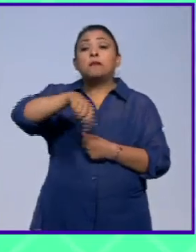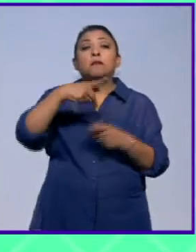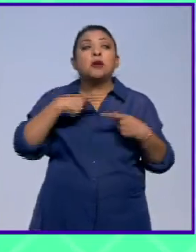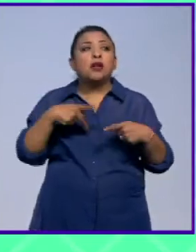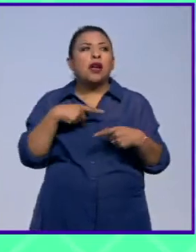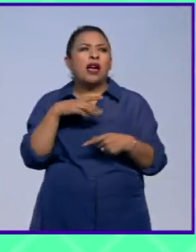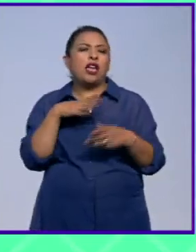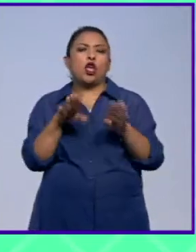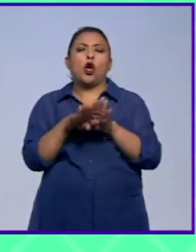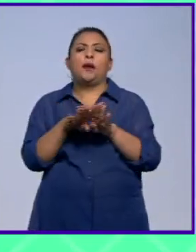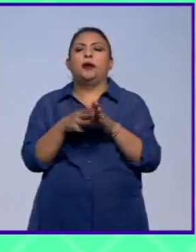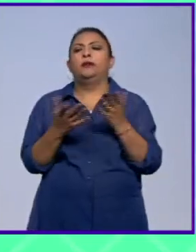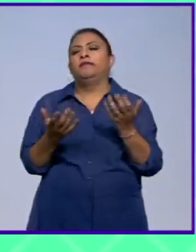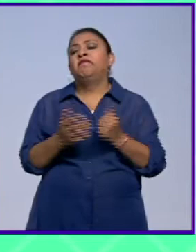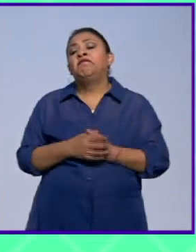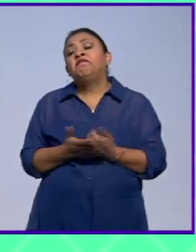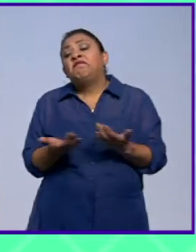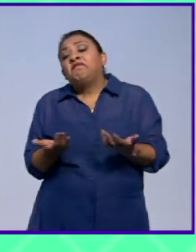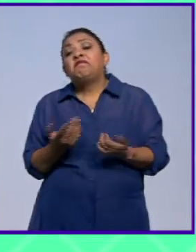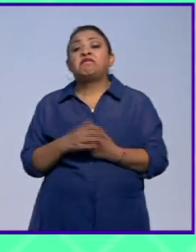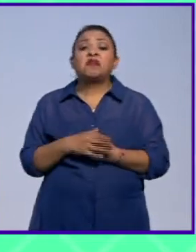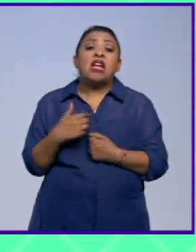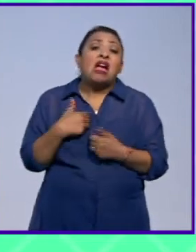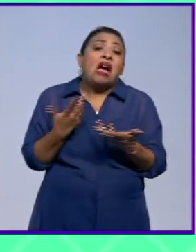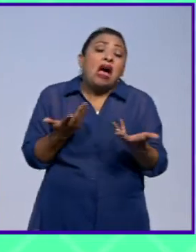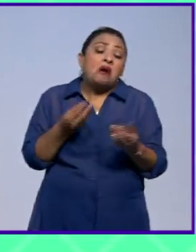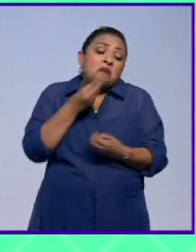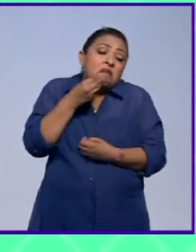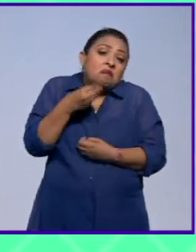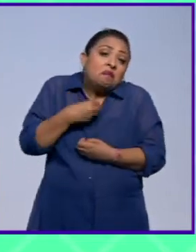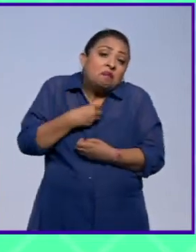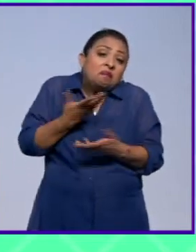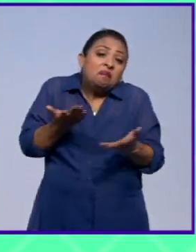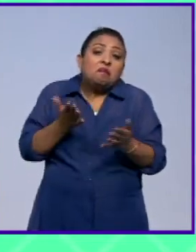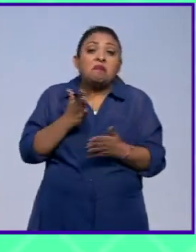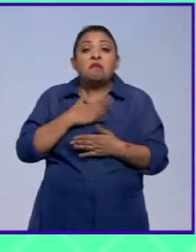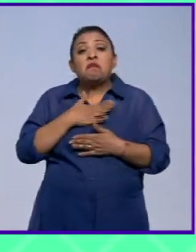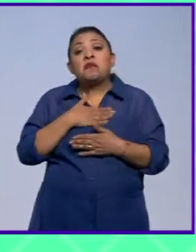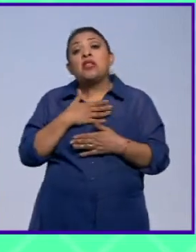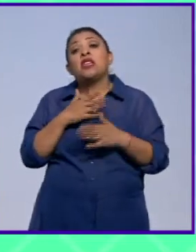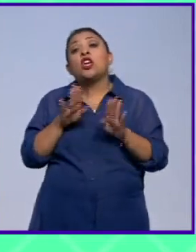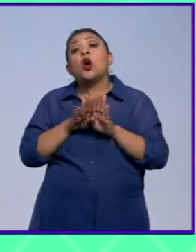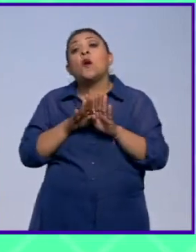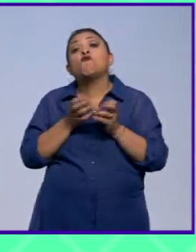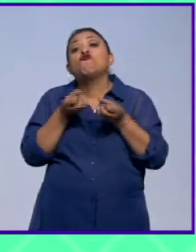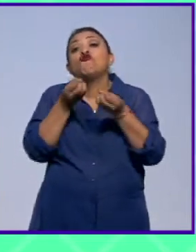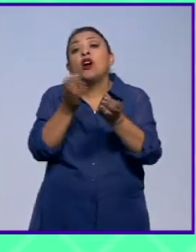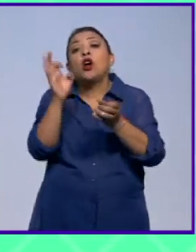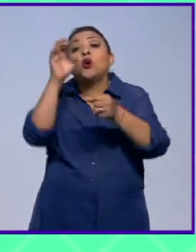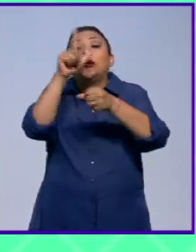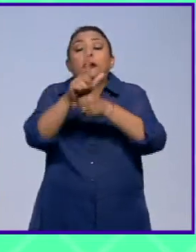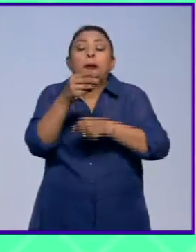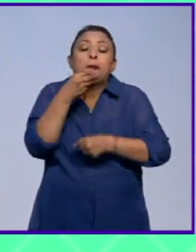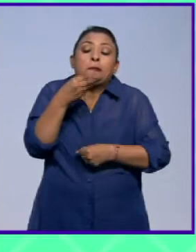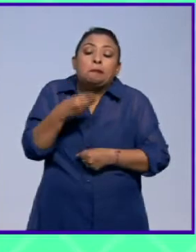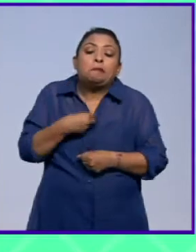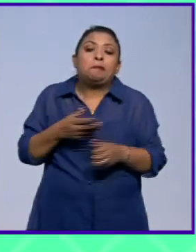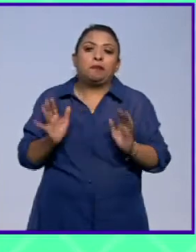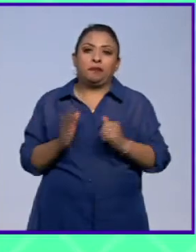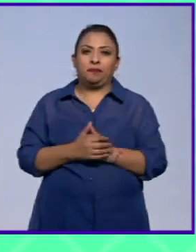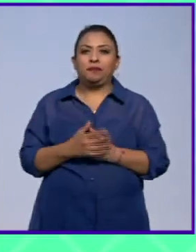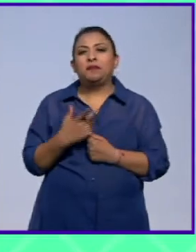topa con una cosa de lo voy a hacer porque lo tengo que hacer es mi cuota de cultura que tengo que pagar pero